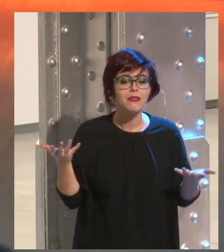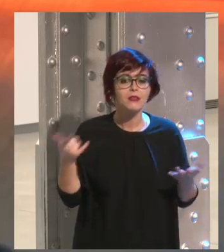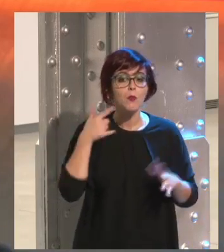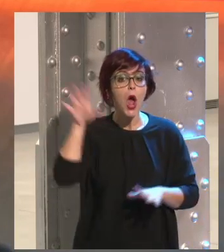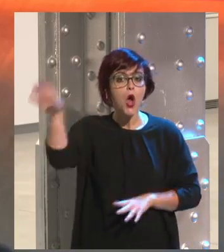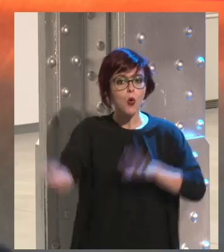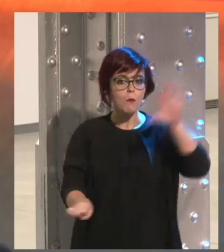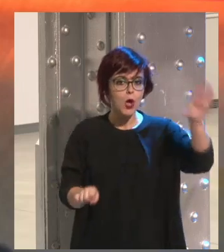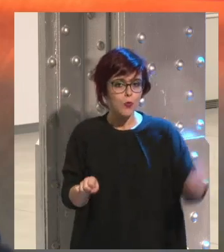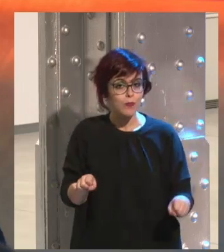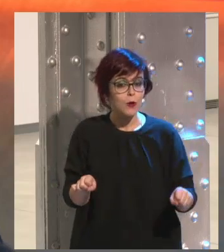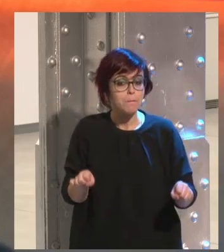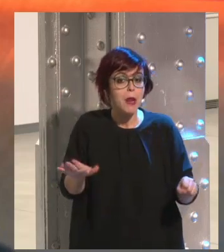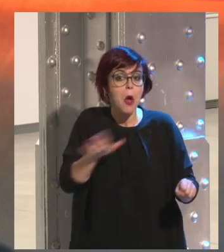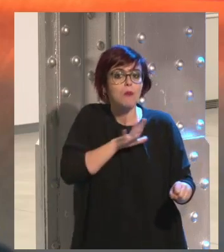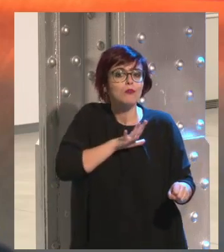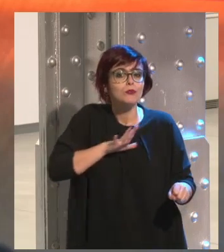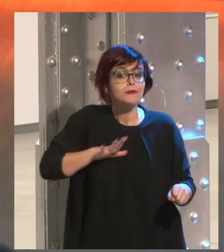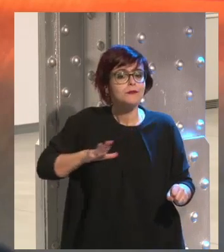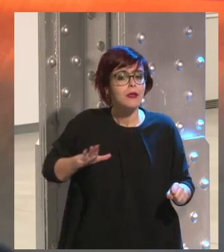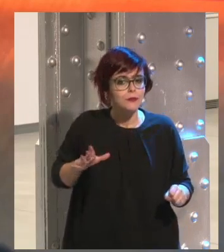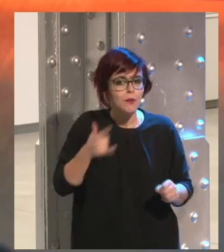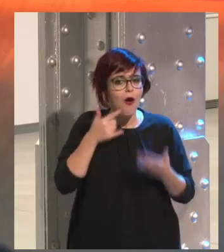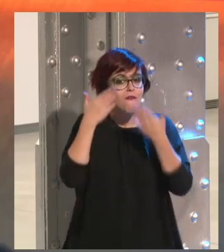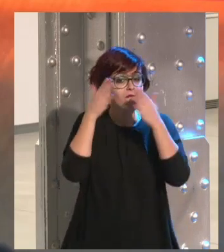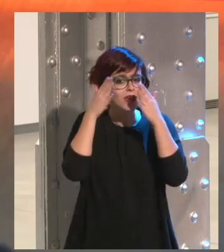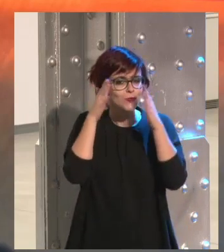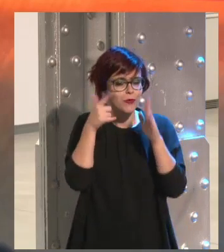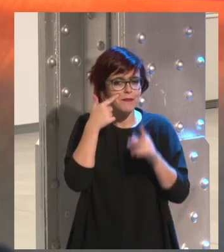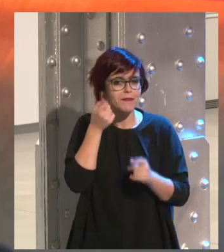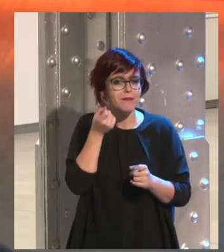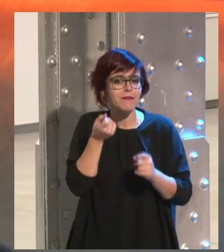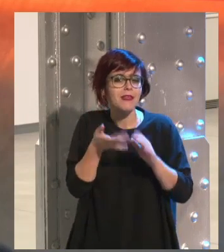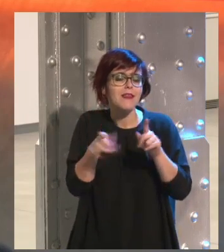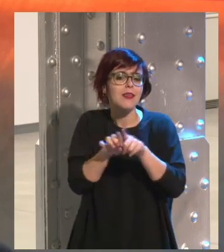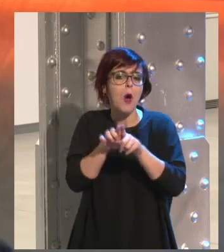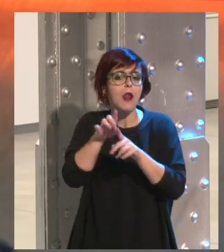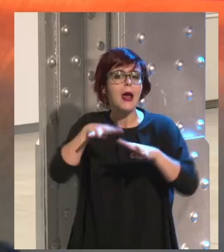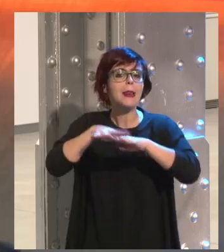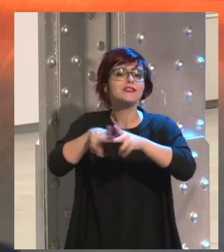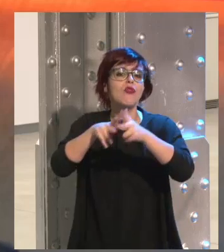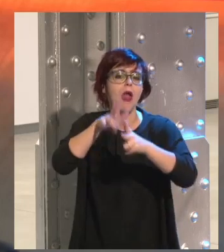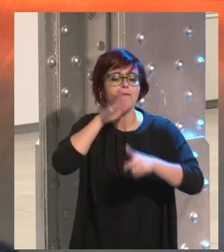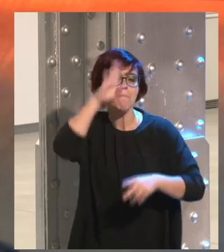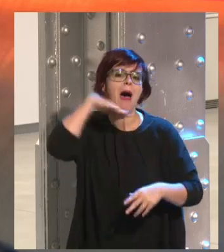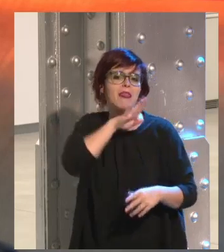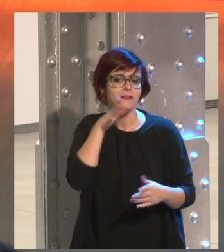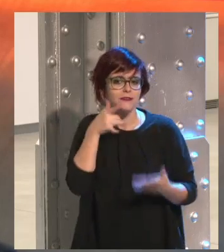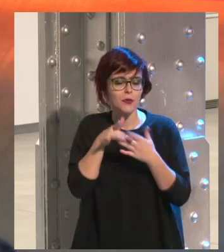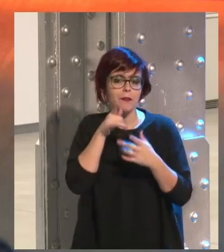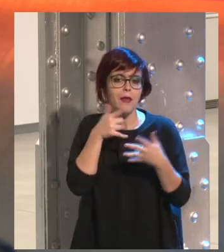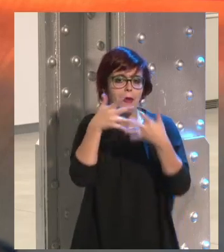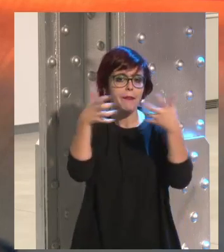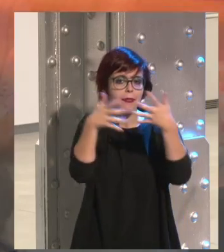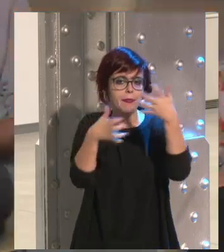compro estos dos porque sí Facebook veía que Facebook se estaba convirtiendo en la red social de los padres, ¿vale? En los dos